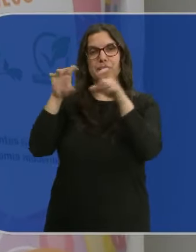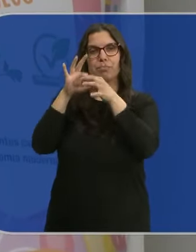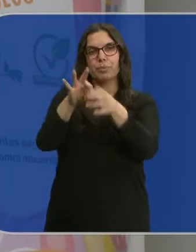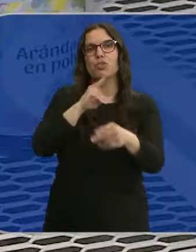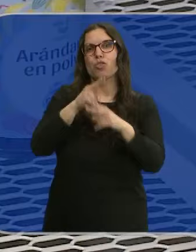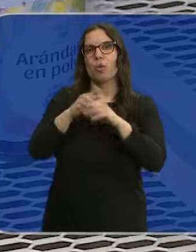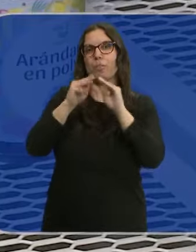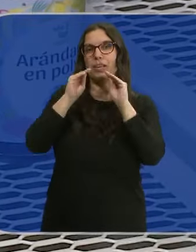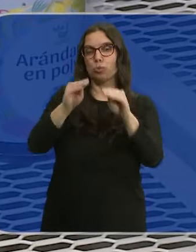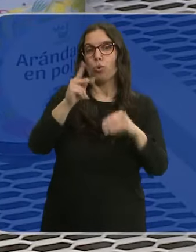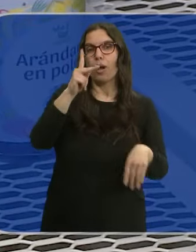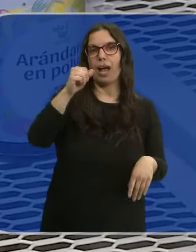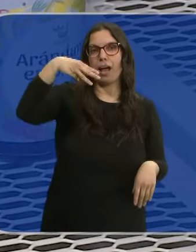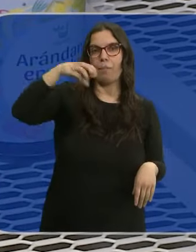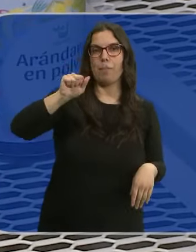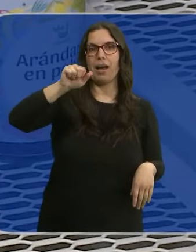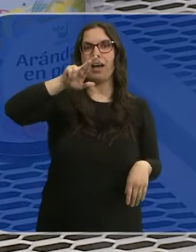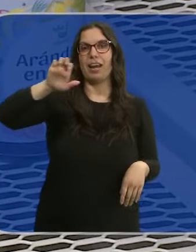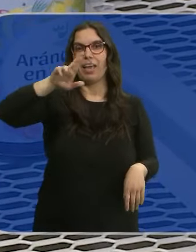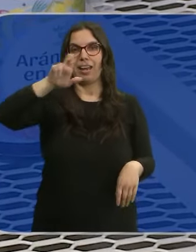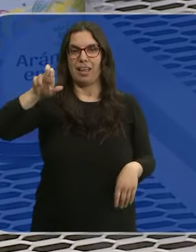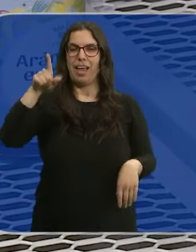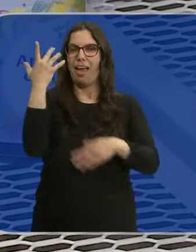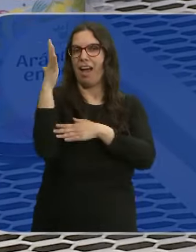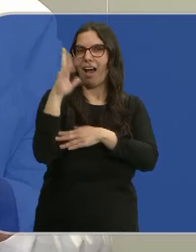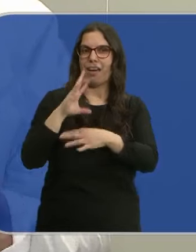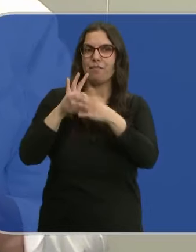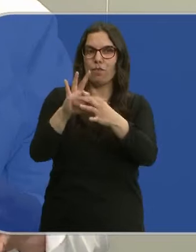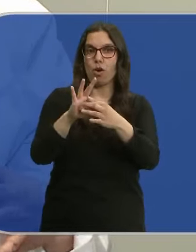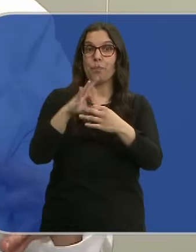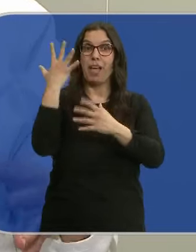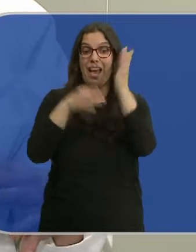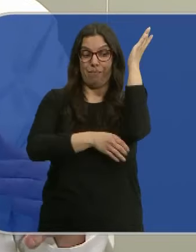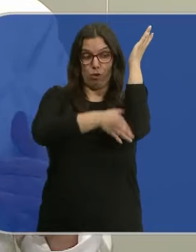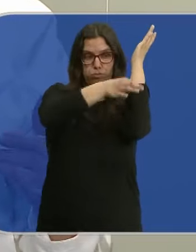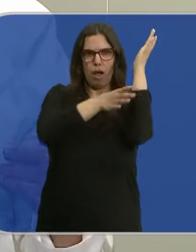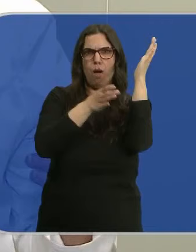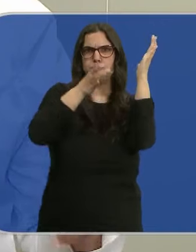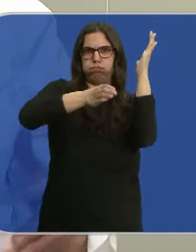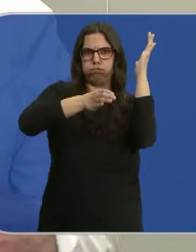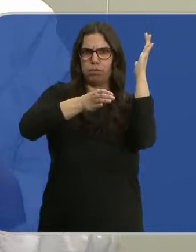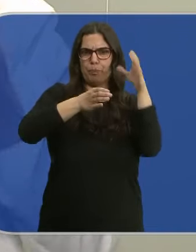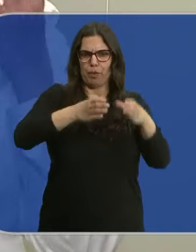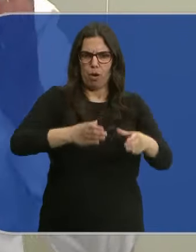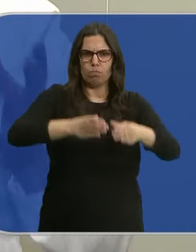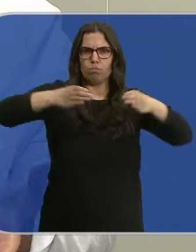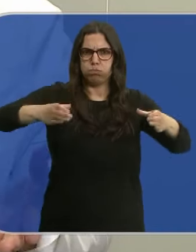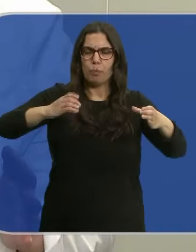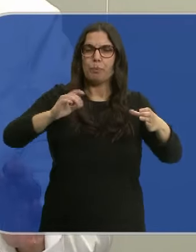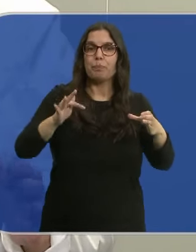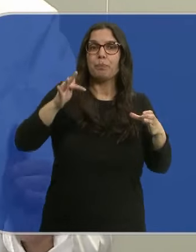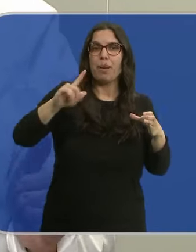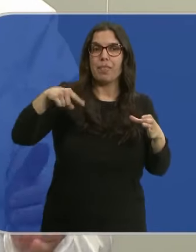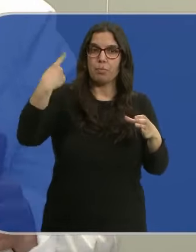ver su nombre, Camarere, un árbol de la familia del eucaripto. Su tronco es muy ancho y después además alcanza